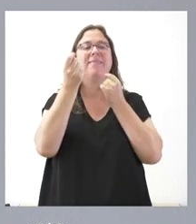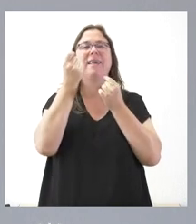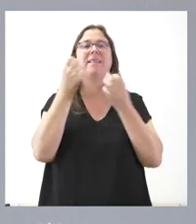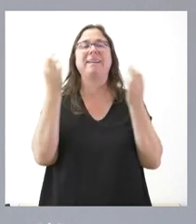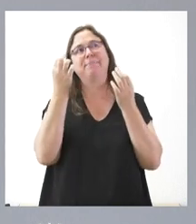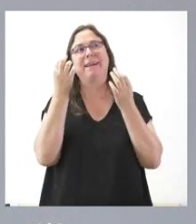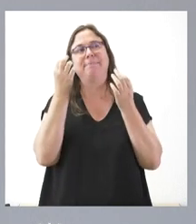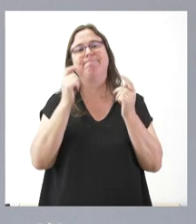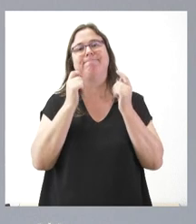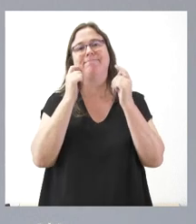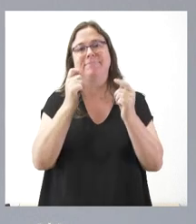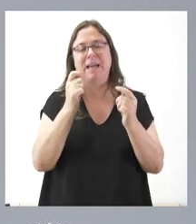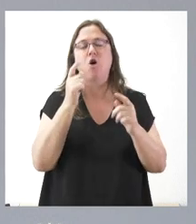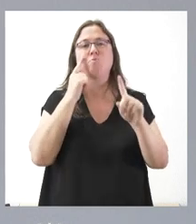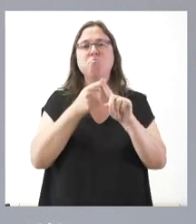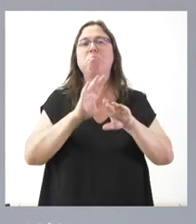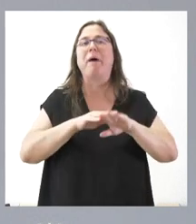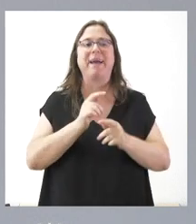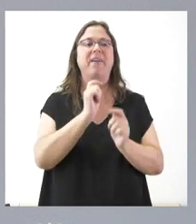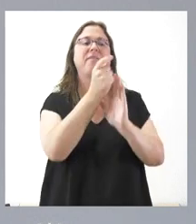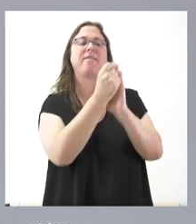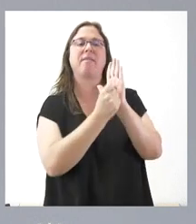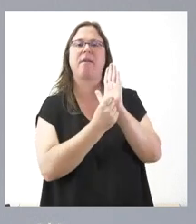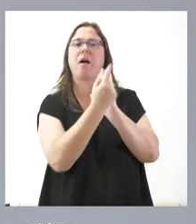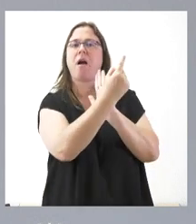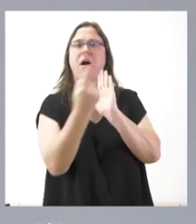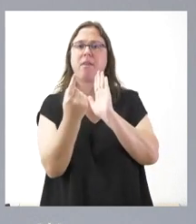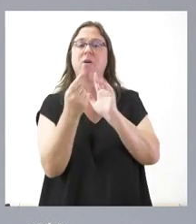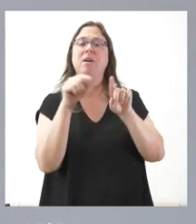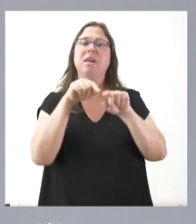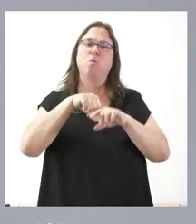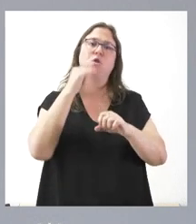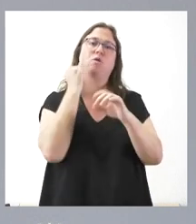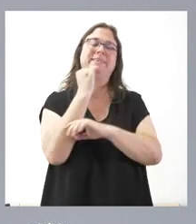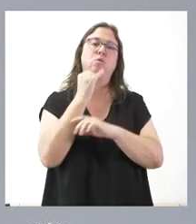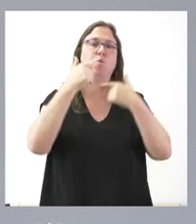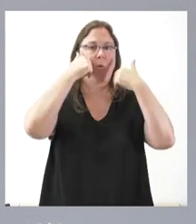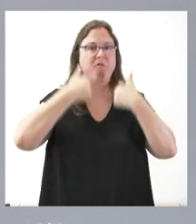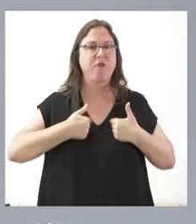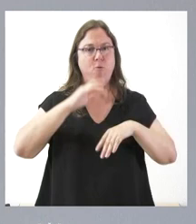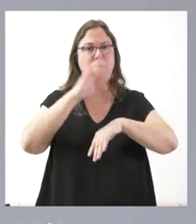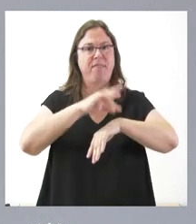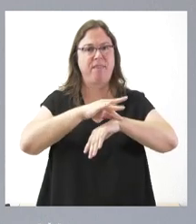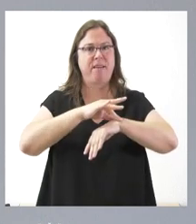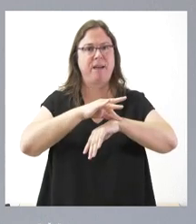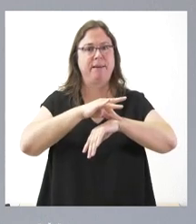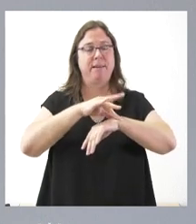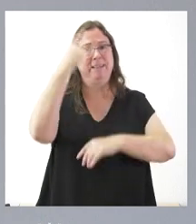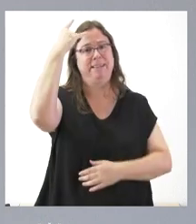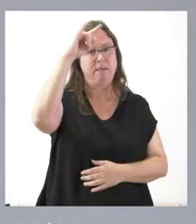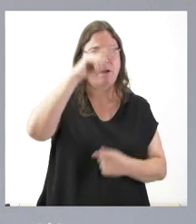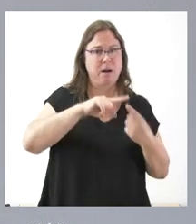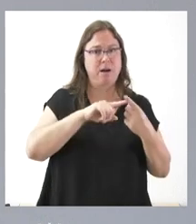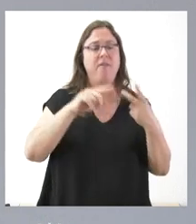o el destino de los mismos, con los correspondientes, como digo, al Instituto de Biomedicina de Salamanca,